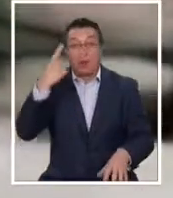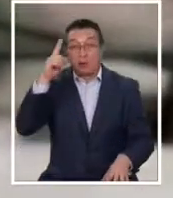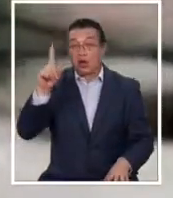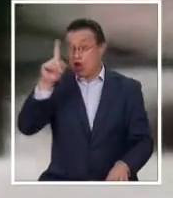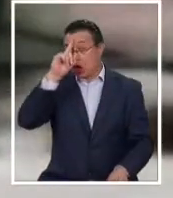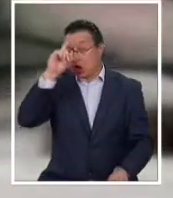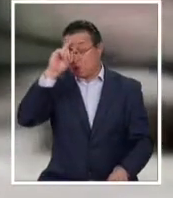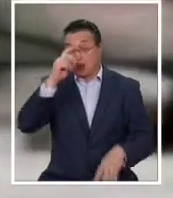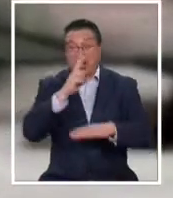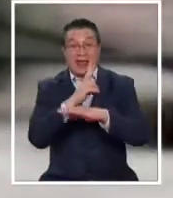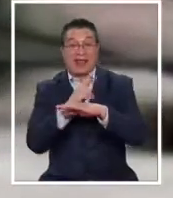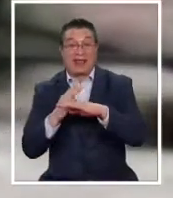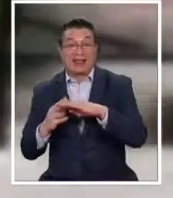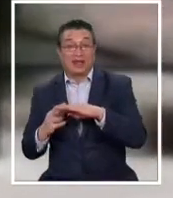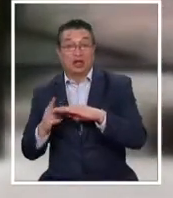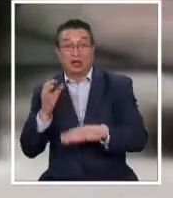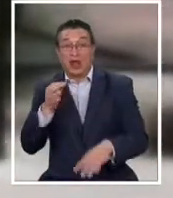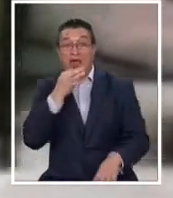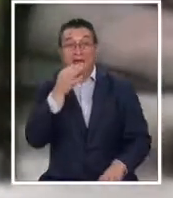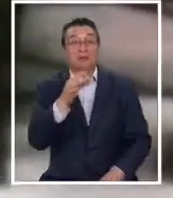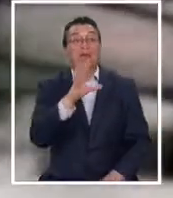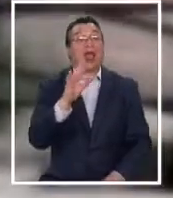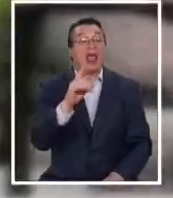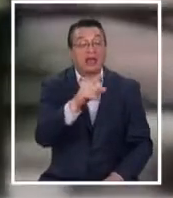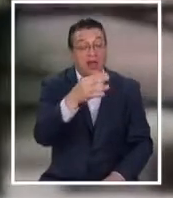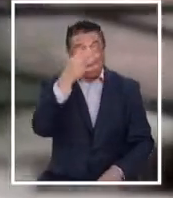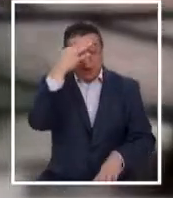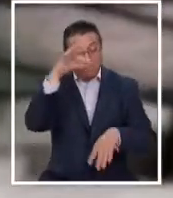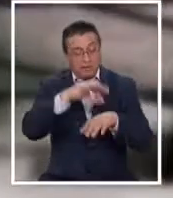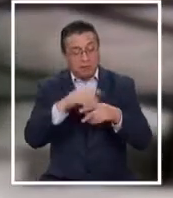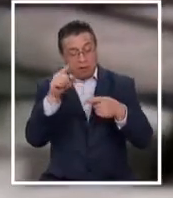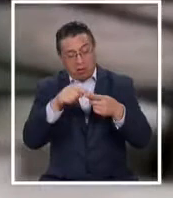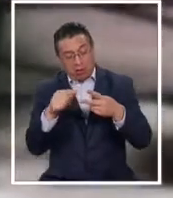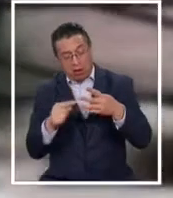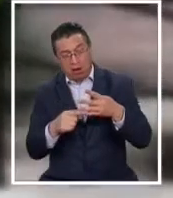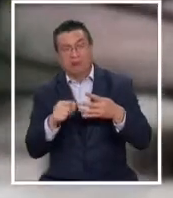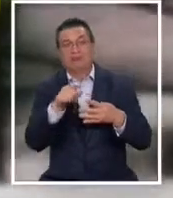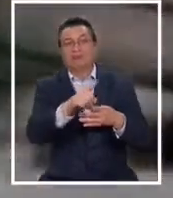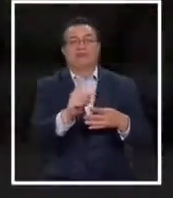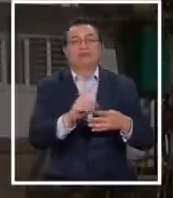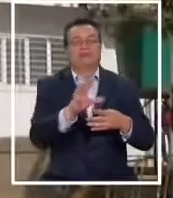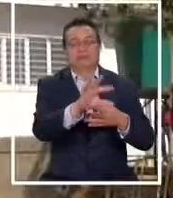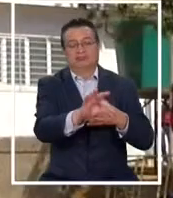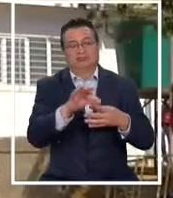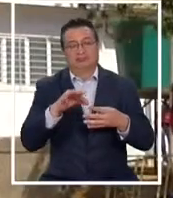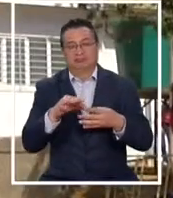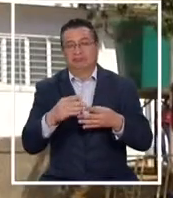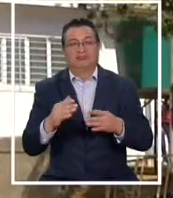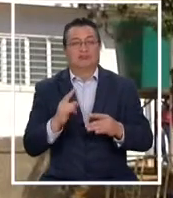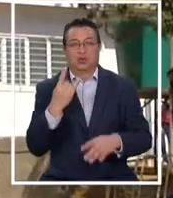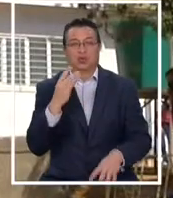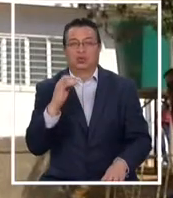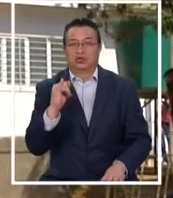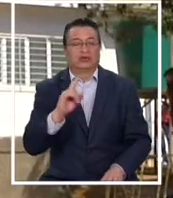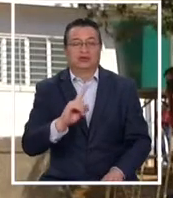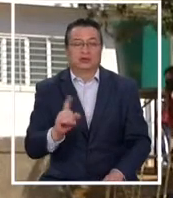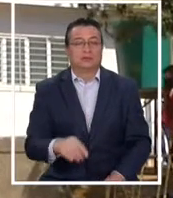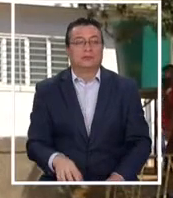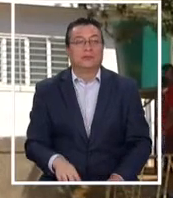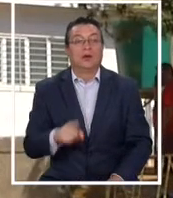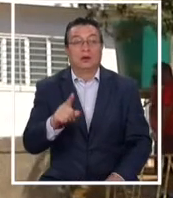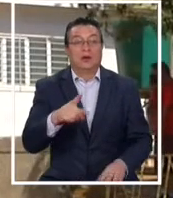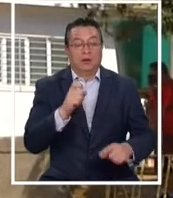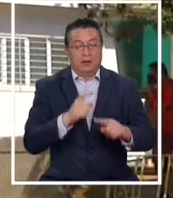hospital de Quintero. dijeron que por su edad y enfermedades de base, él no sería candidato para un cupo en la UCI. Por sus